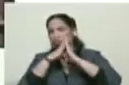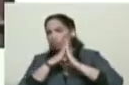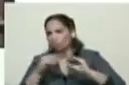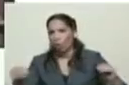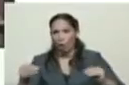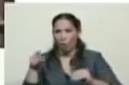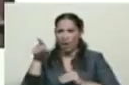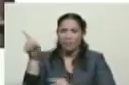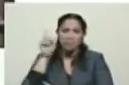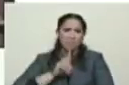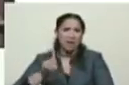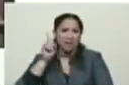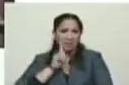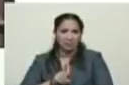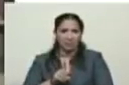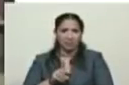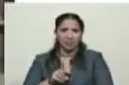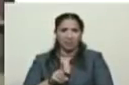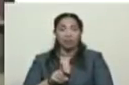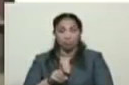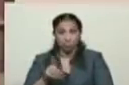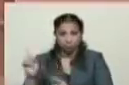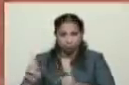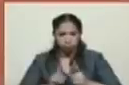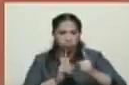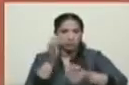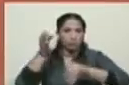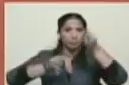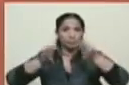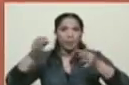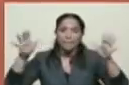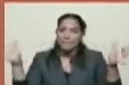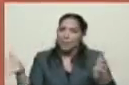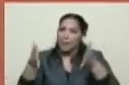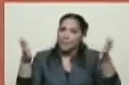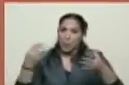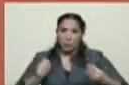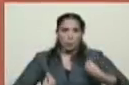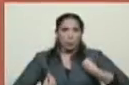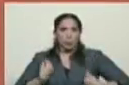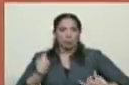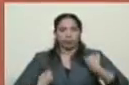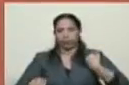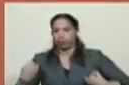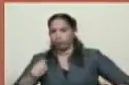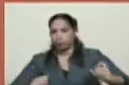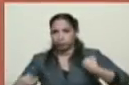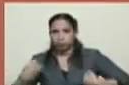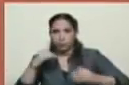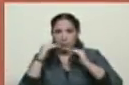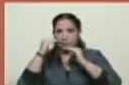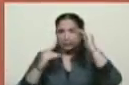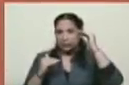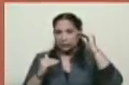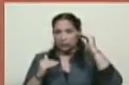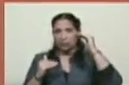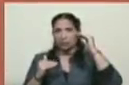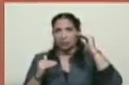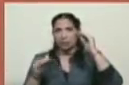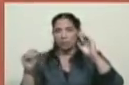patraña lo que persigue justamente es promover la desestabilización y la